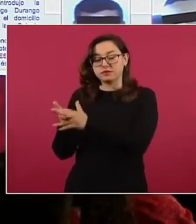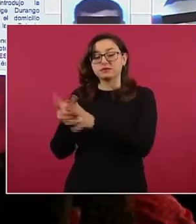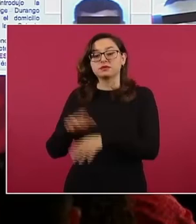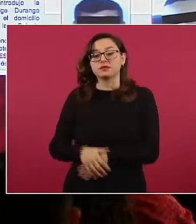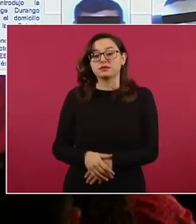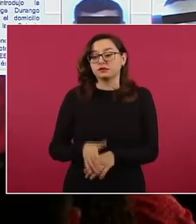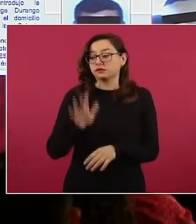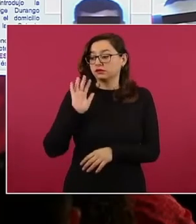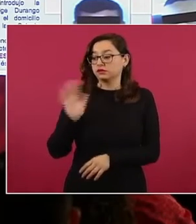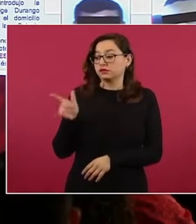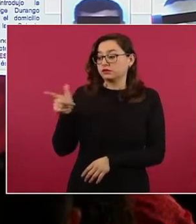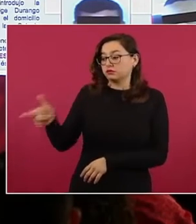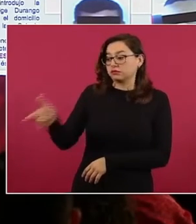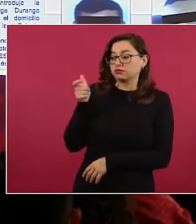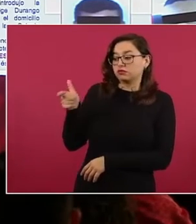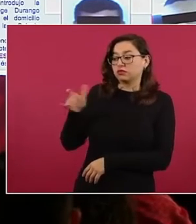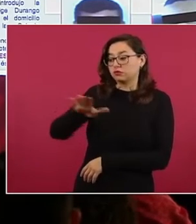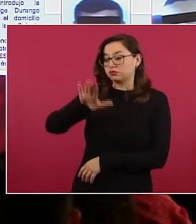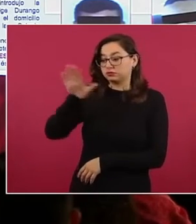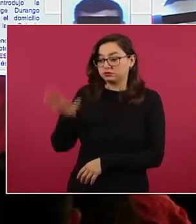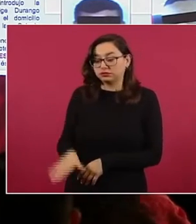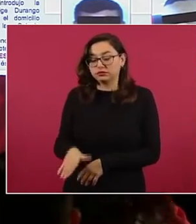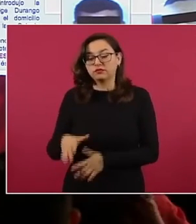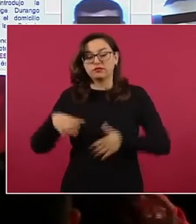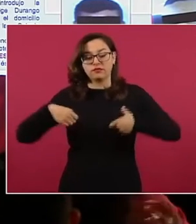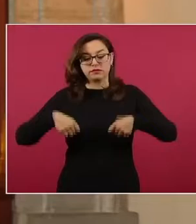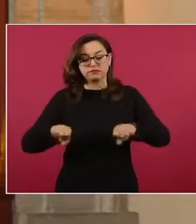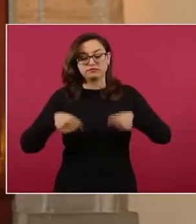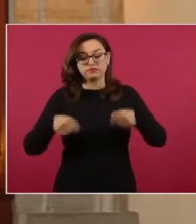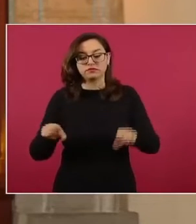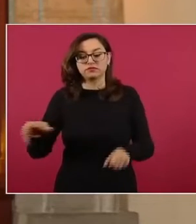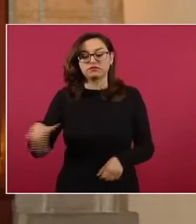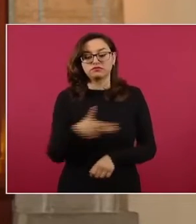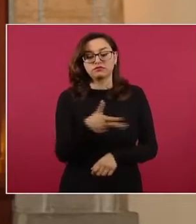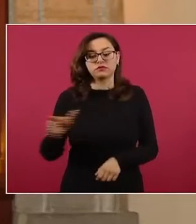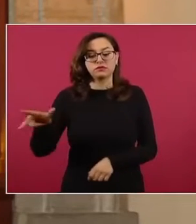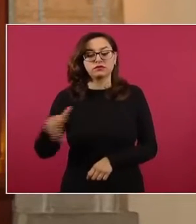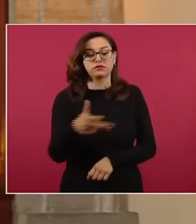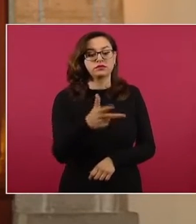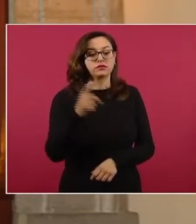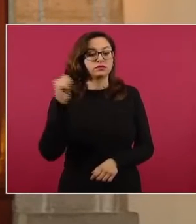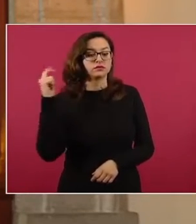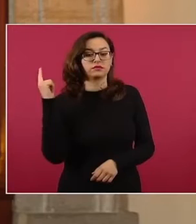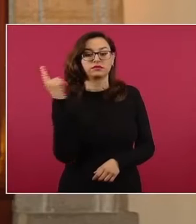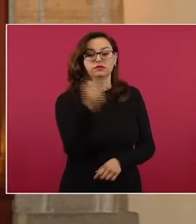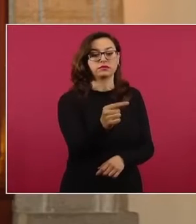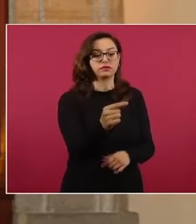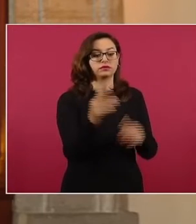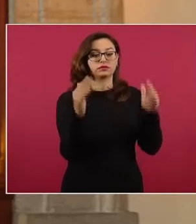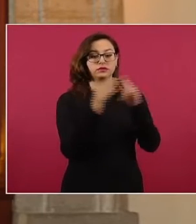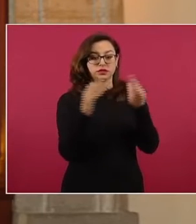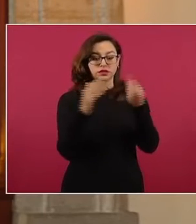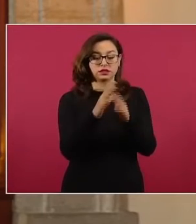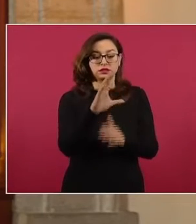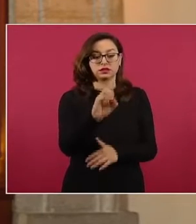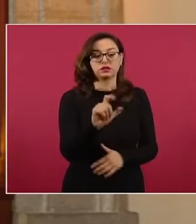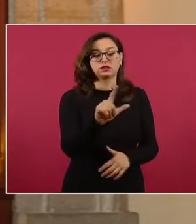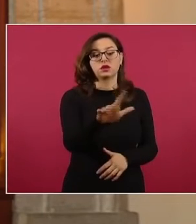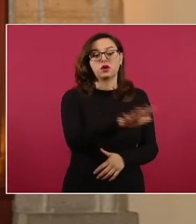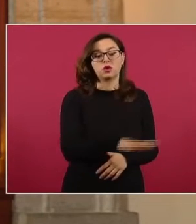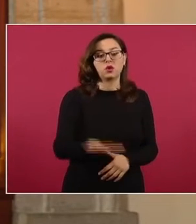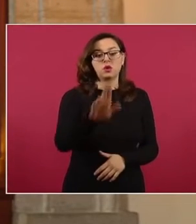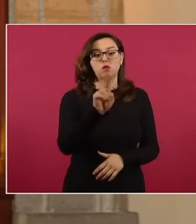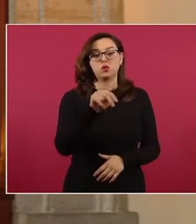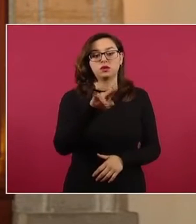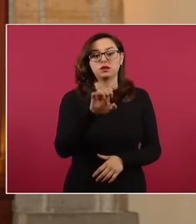la camioneta Dodge Durango color rojo en el domicilio ubicado en la colonia Universidades, sacando, abordando y